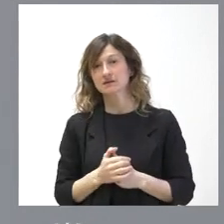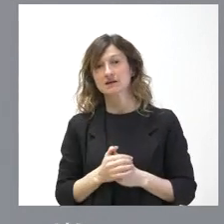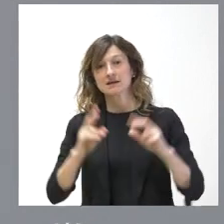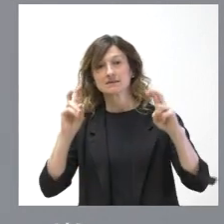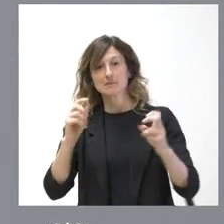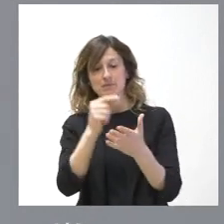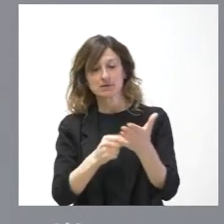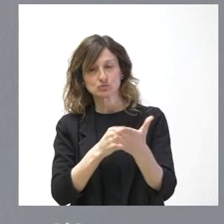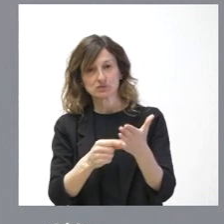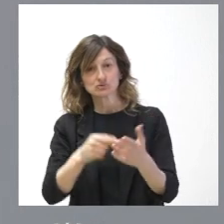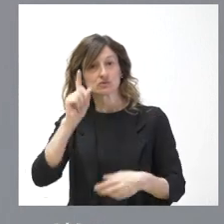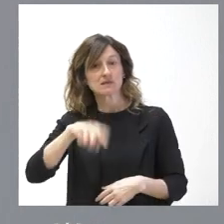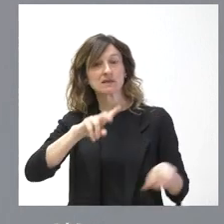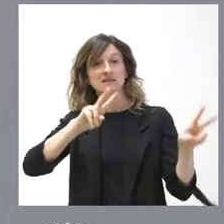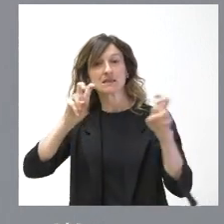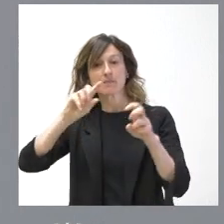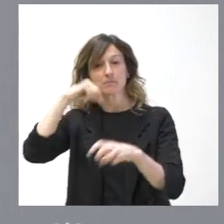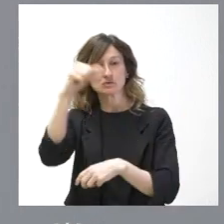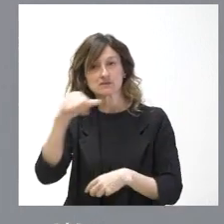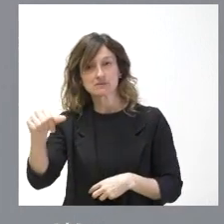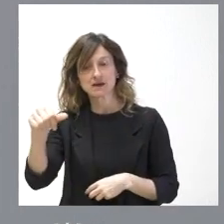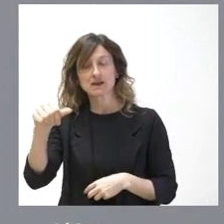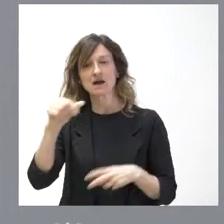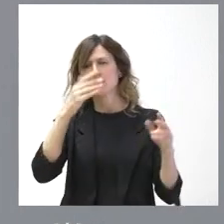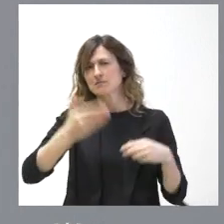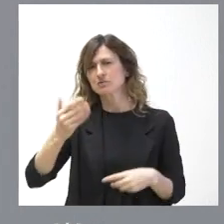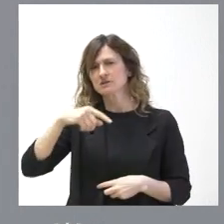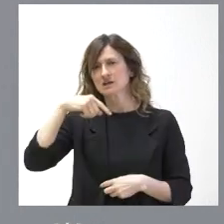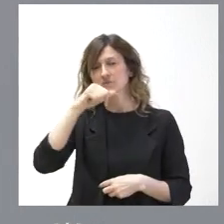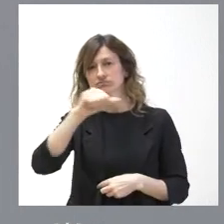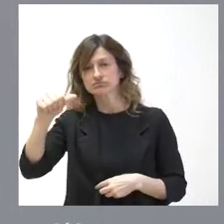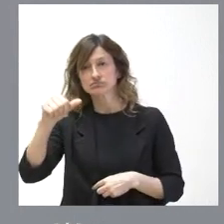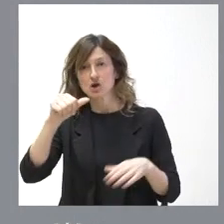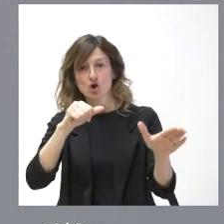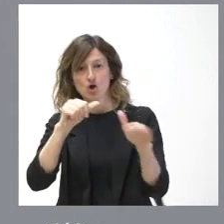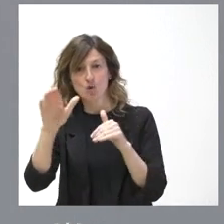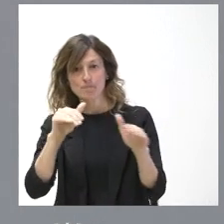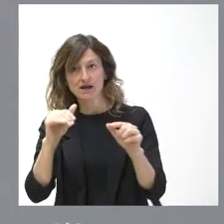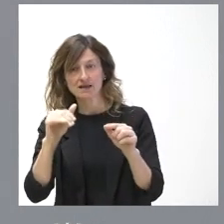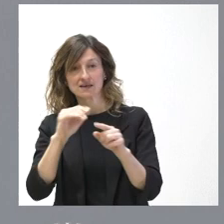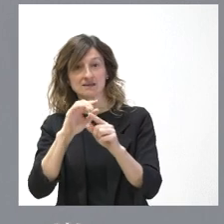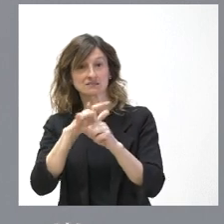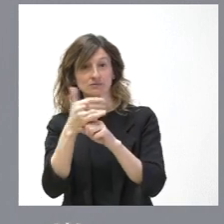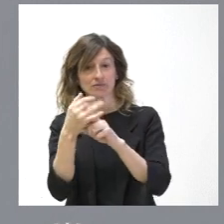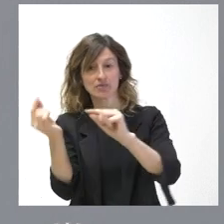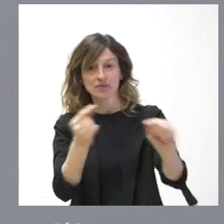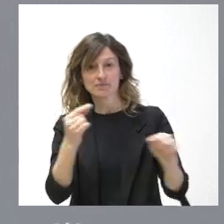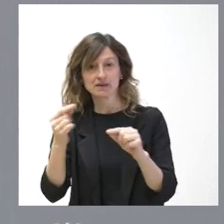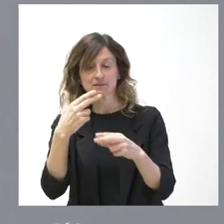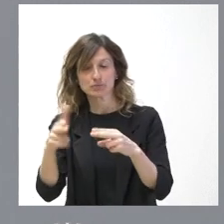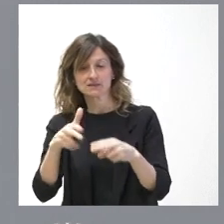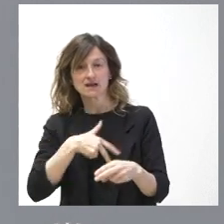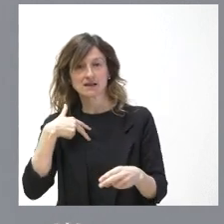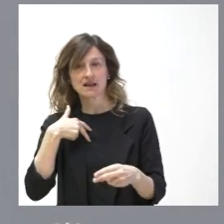presupuesto y lo va a ser el de la semana próxima. Y lo será cuando se convoque el debate de política general de la comunidad.